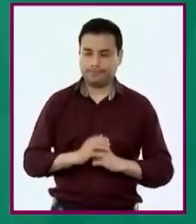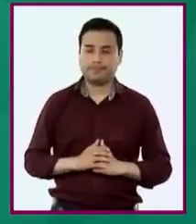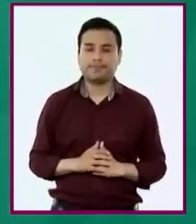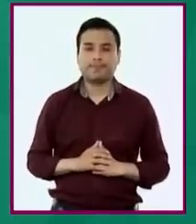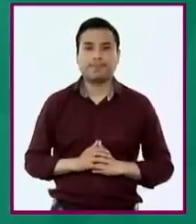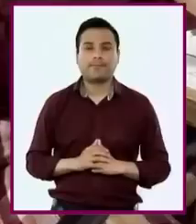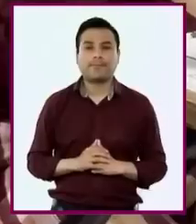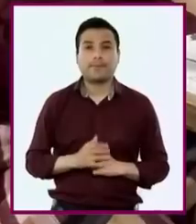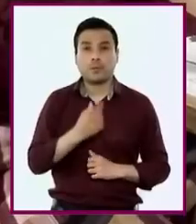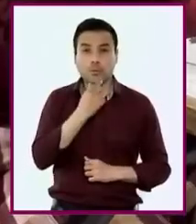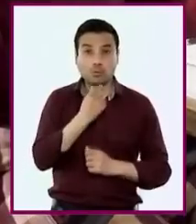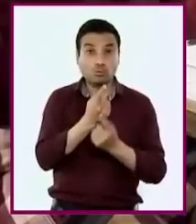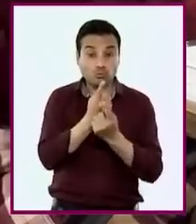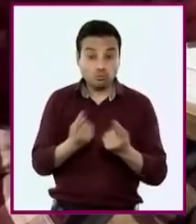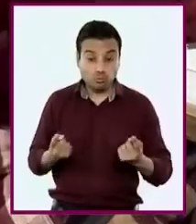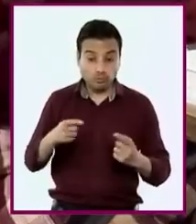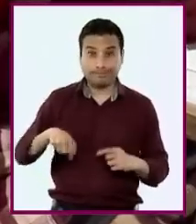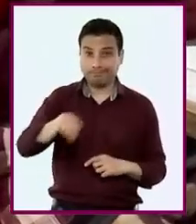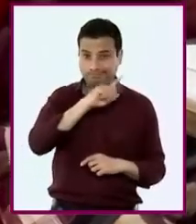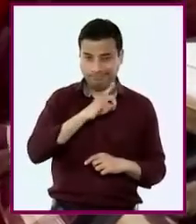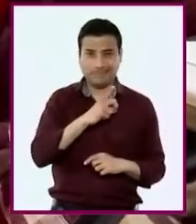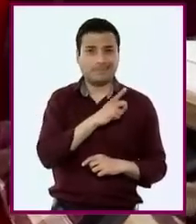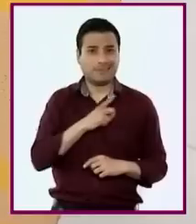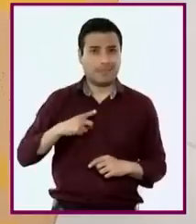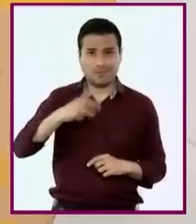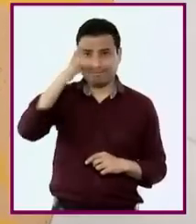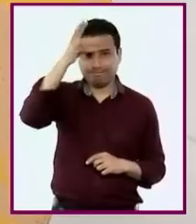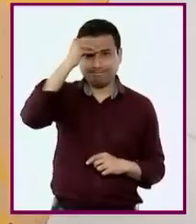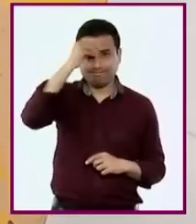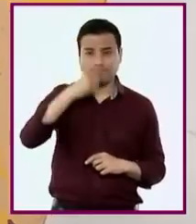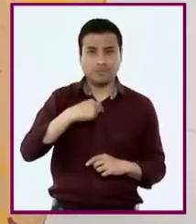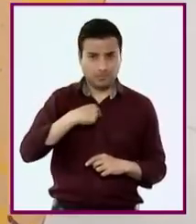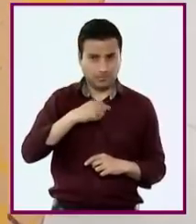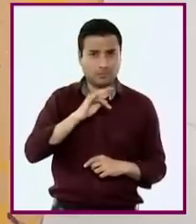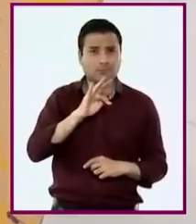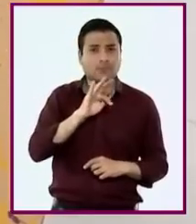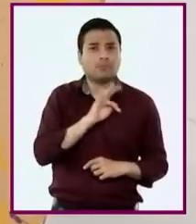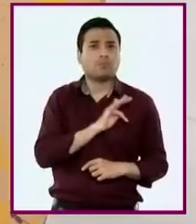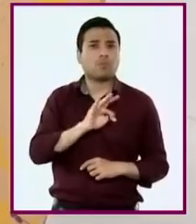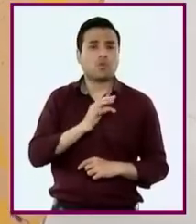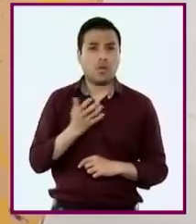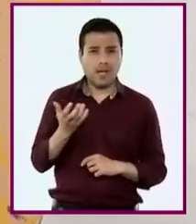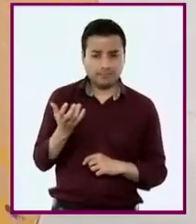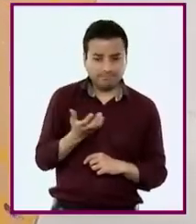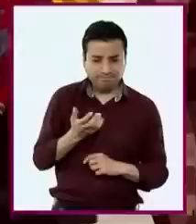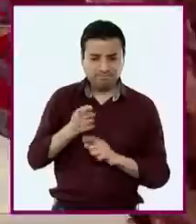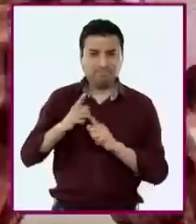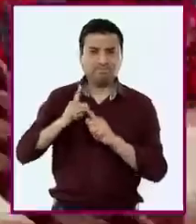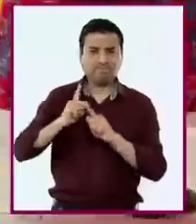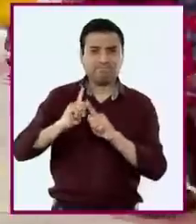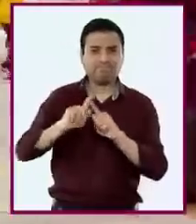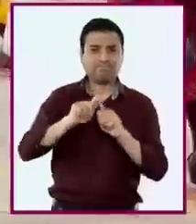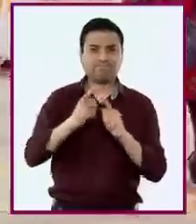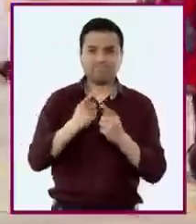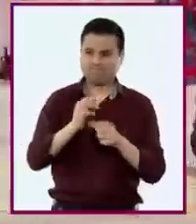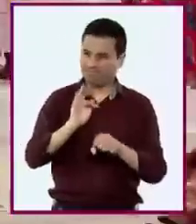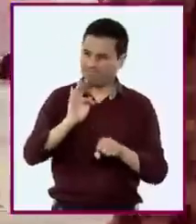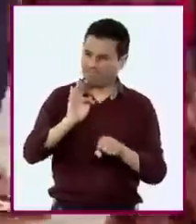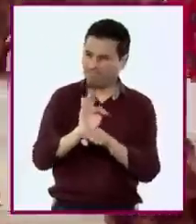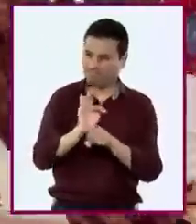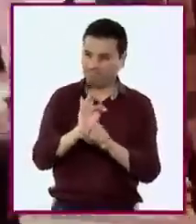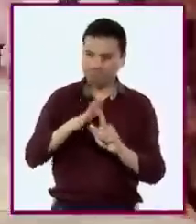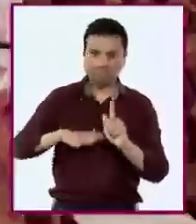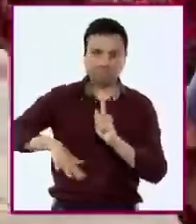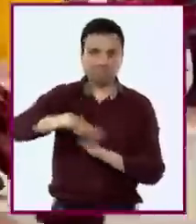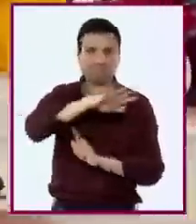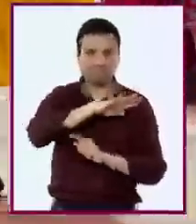y emocional. Las niñas y los niños se reconocerán como agentes sociales e históricos al analizar y